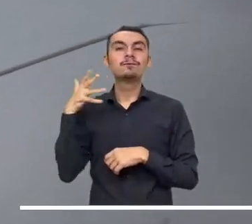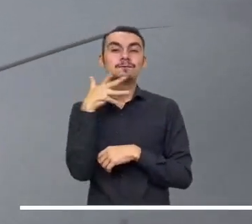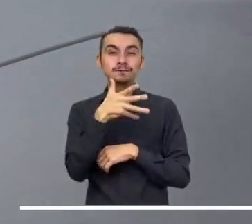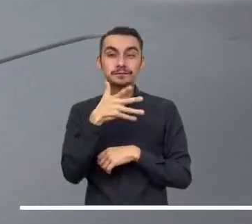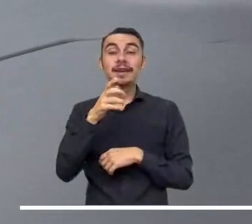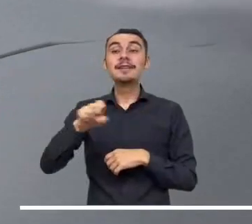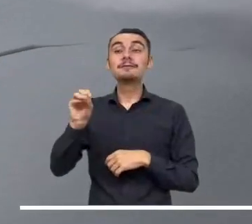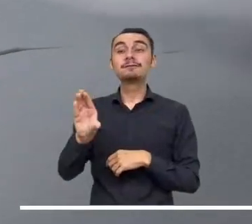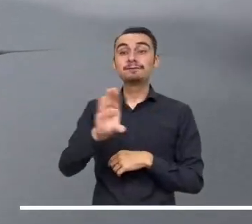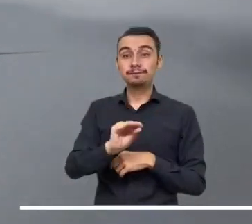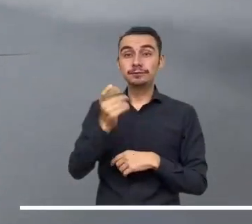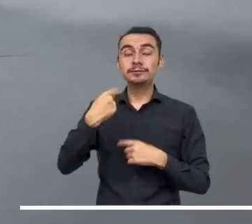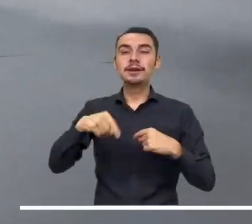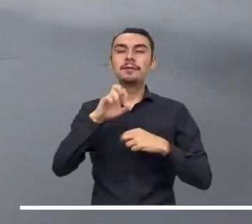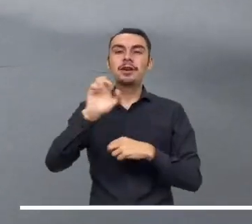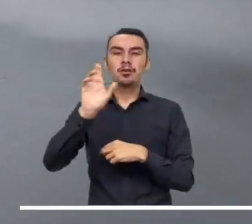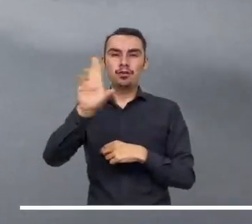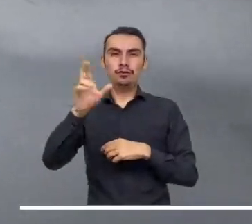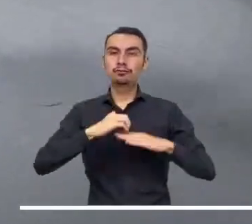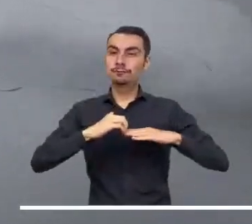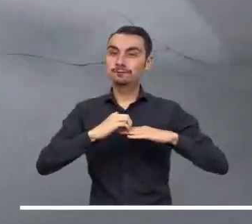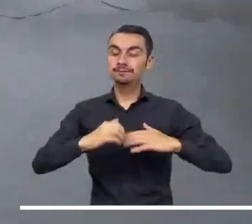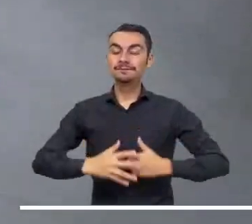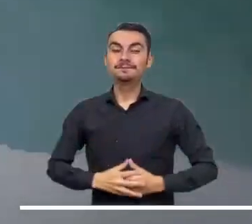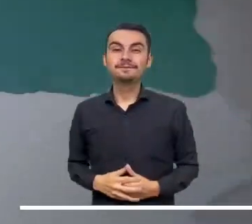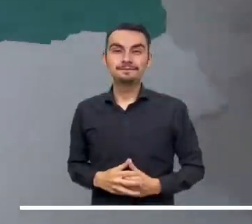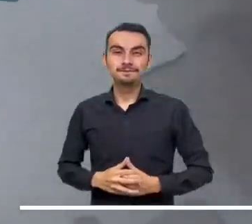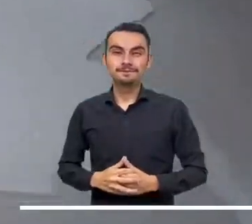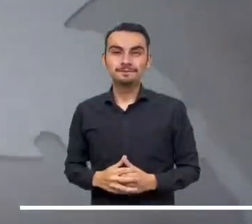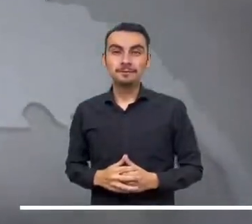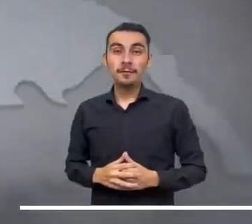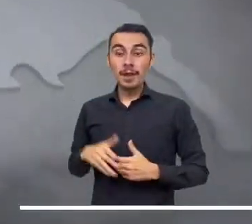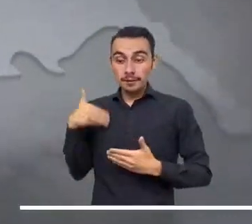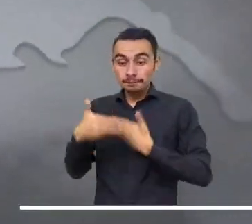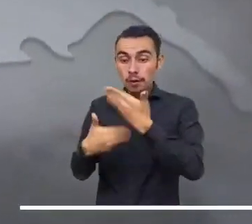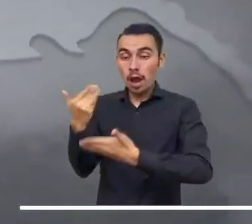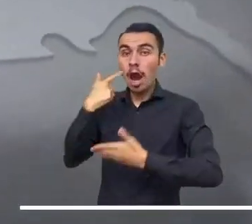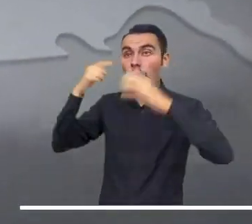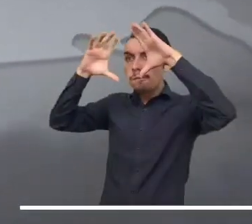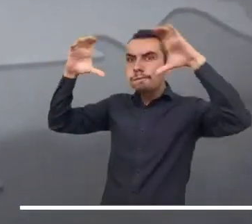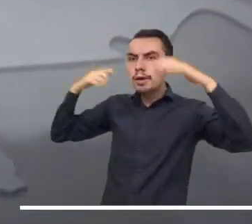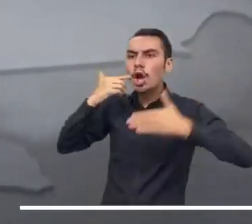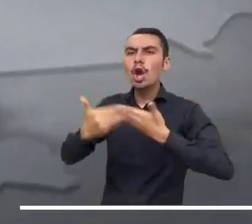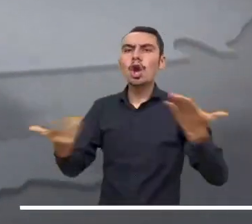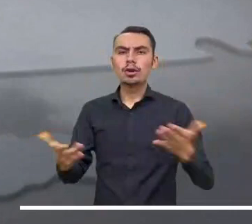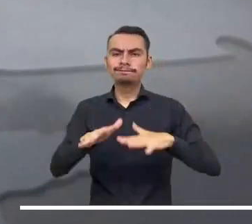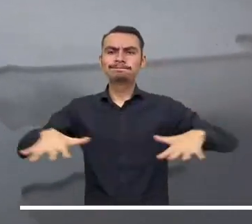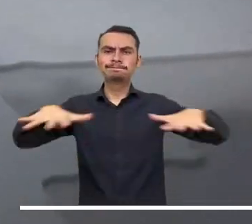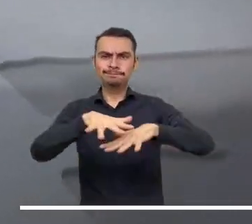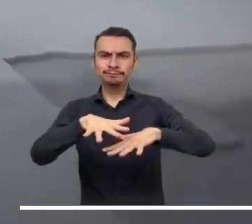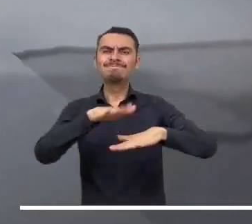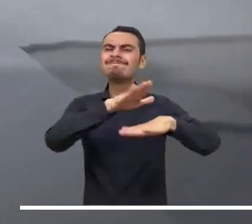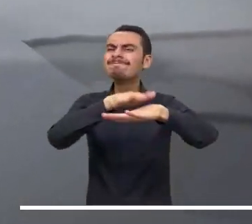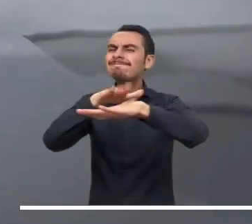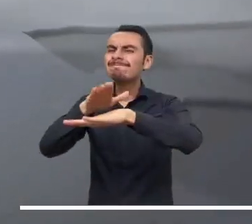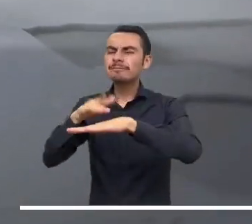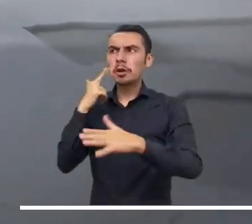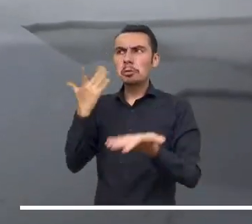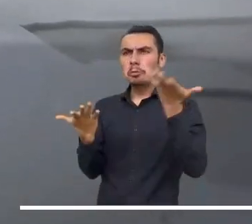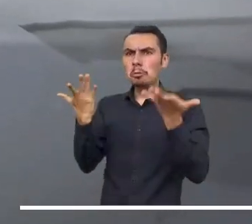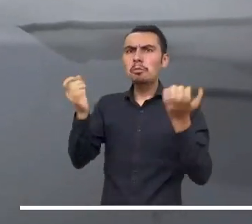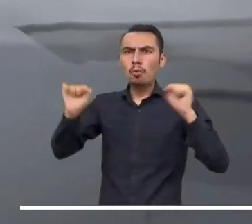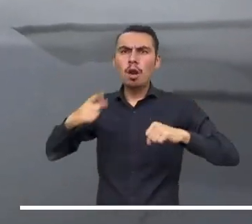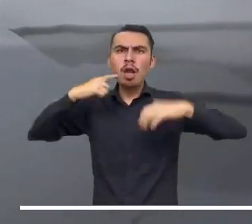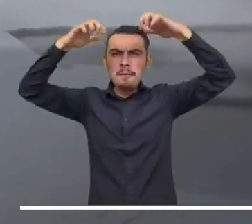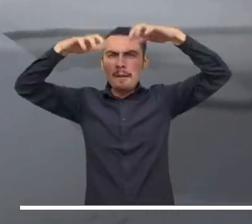Quindío y Norte de Tolima. En Casanare, Norte de Meta y Norte y Oriente de Bichada, se concentrarían las lluvias llaneras que